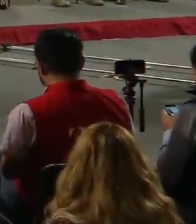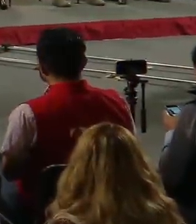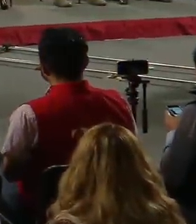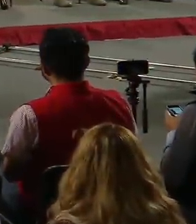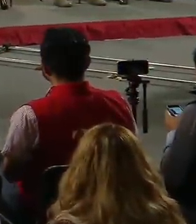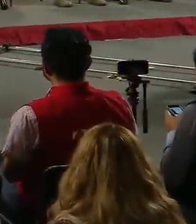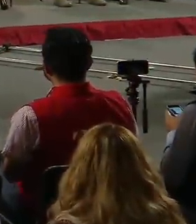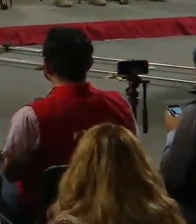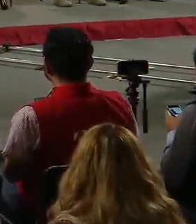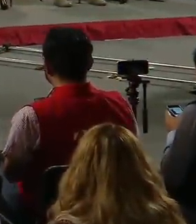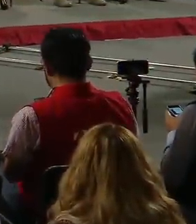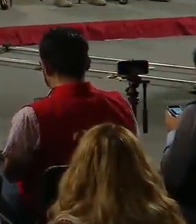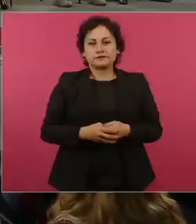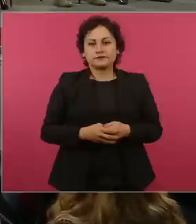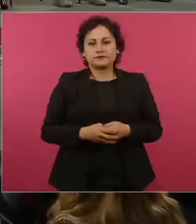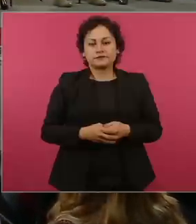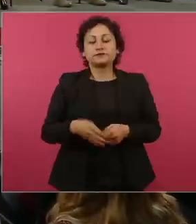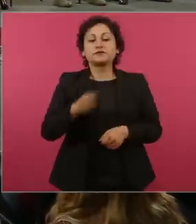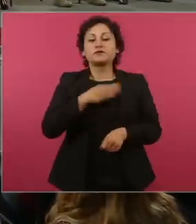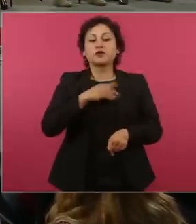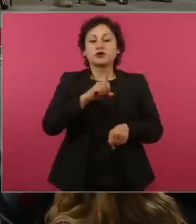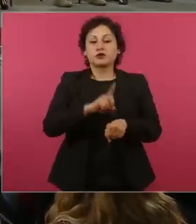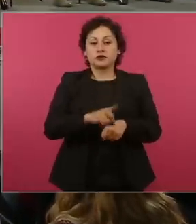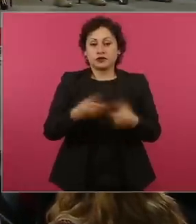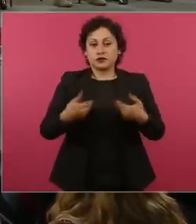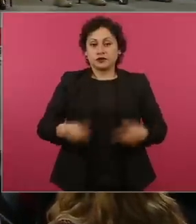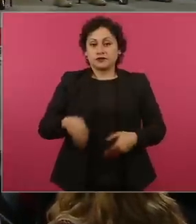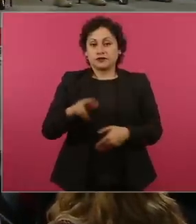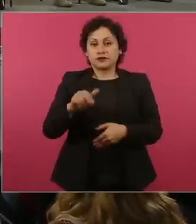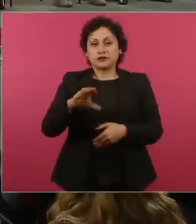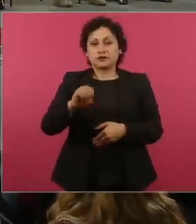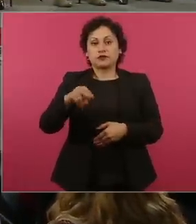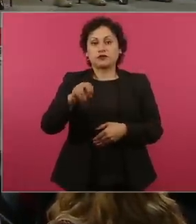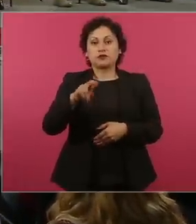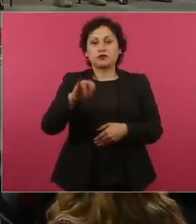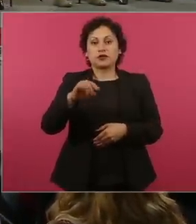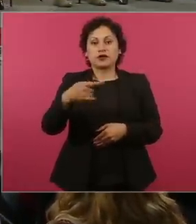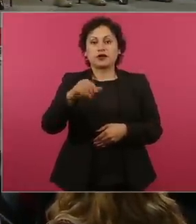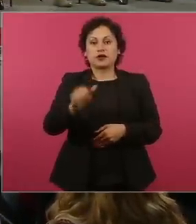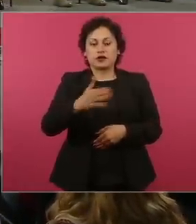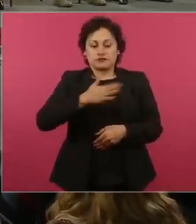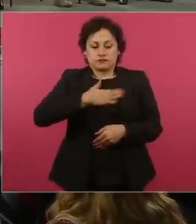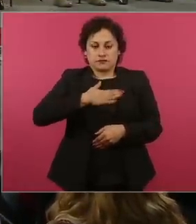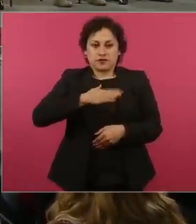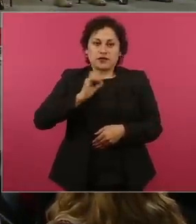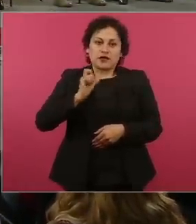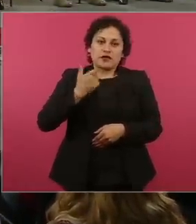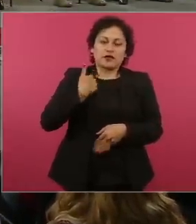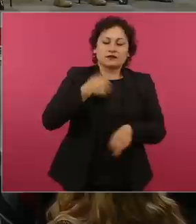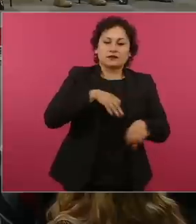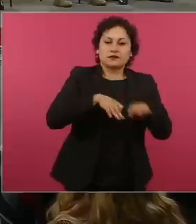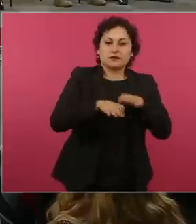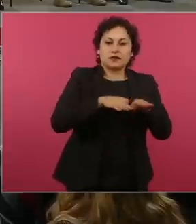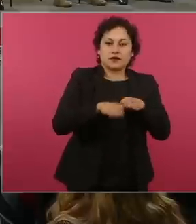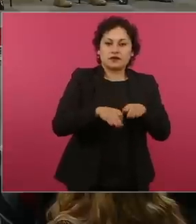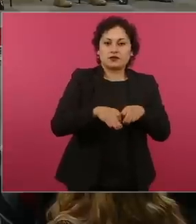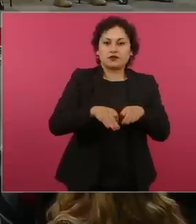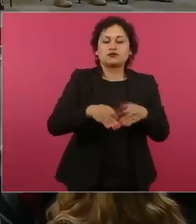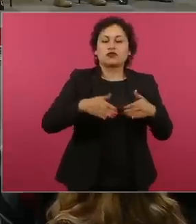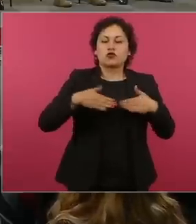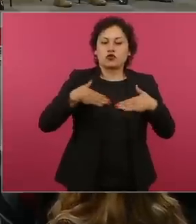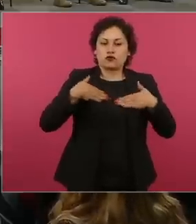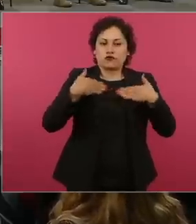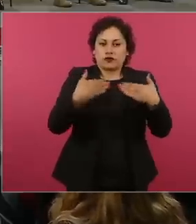Muy buenos días, Francisco Noriega, soy de los empleados de Confianza. Primero, señor presidente,